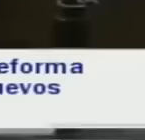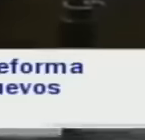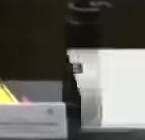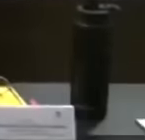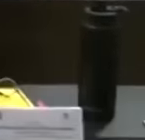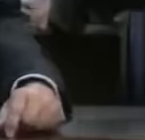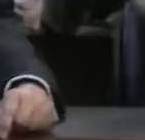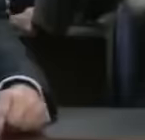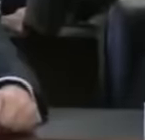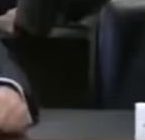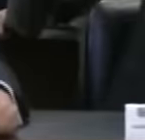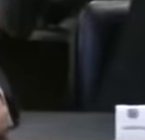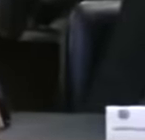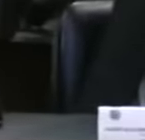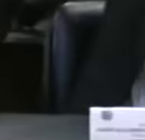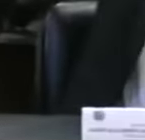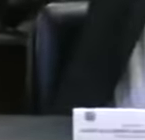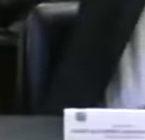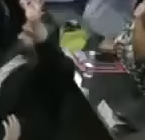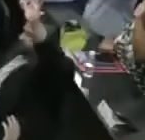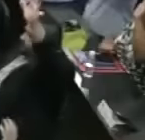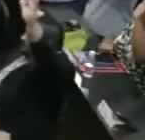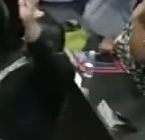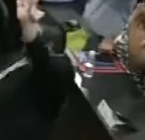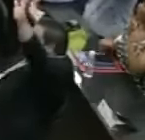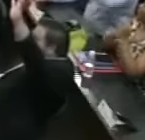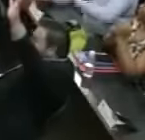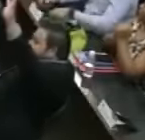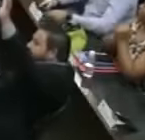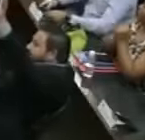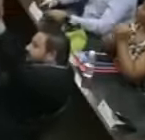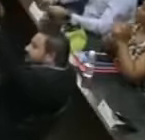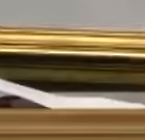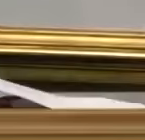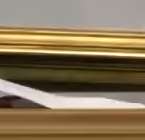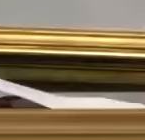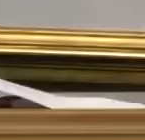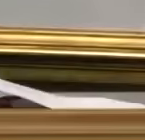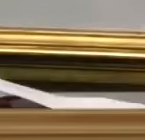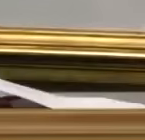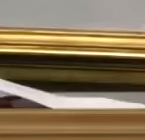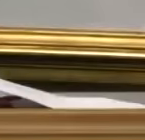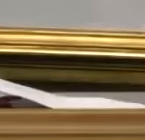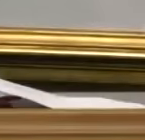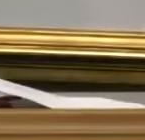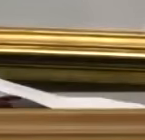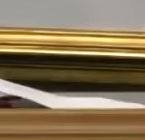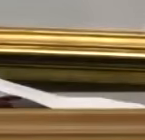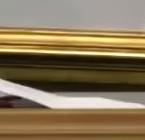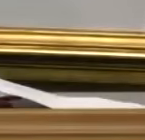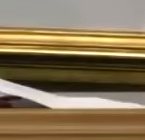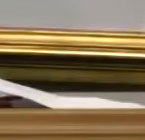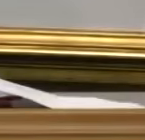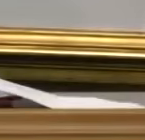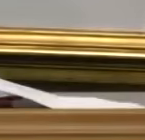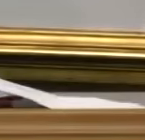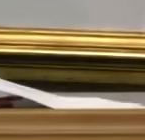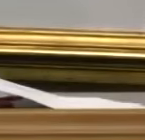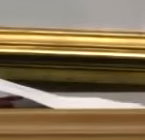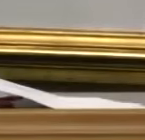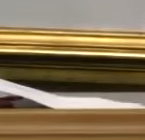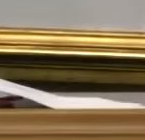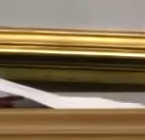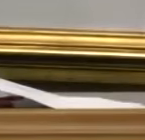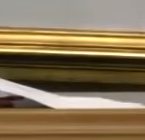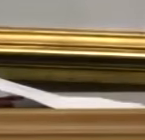queda aprobado por mayoría calificada en consecuencia se declara sancionada